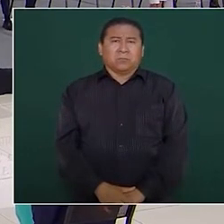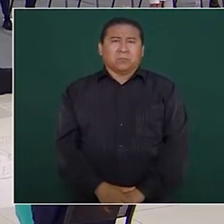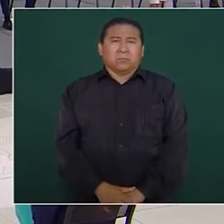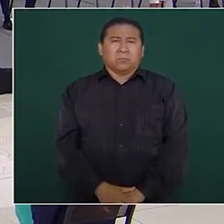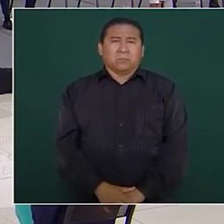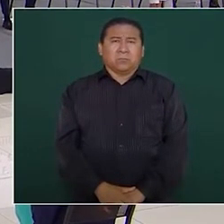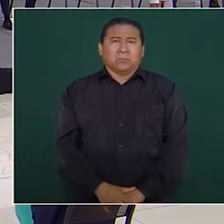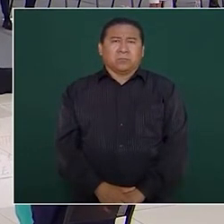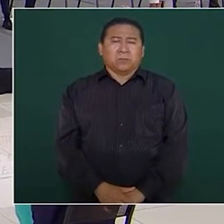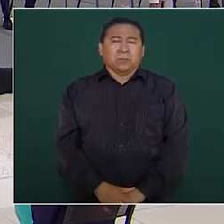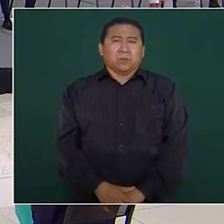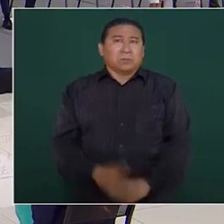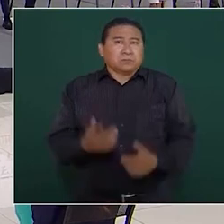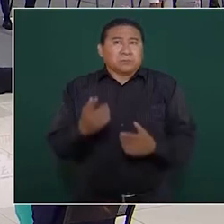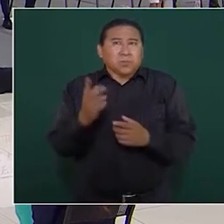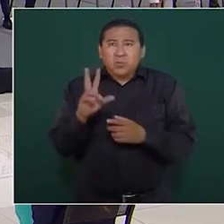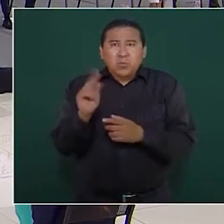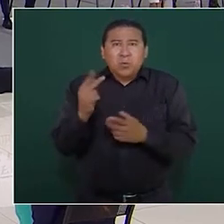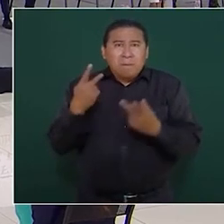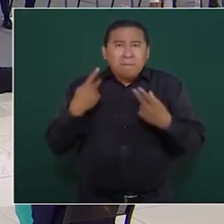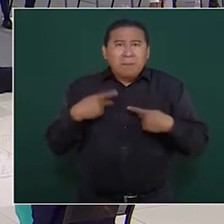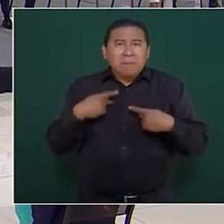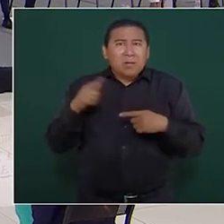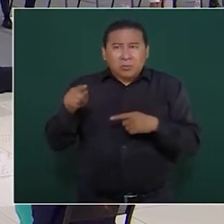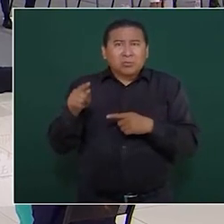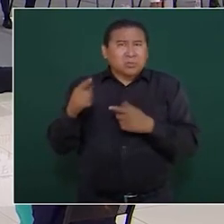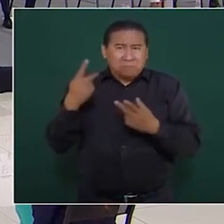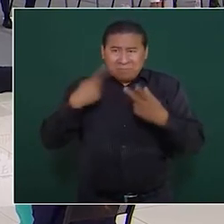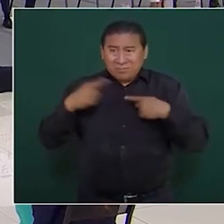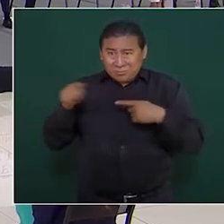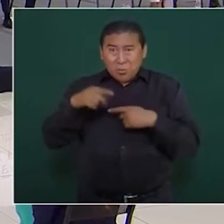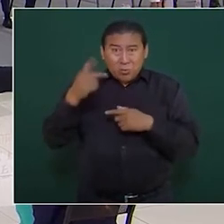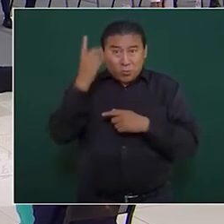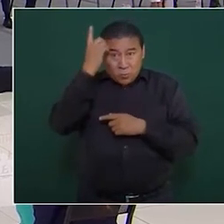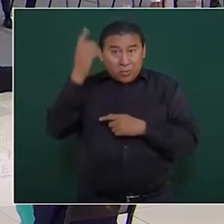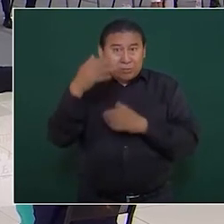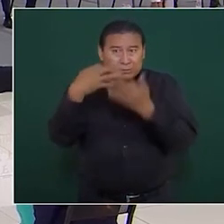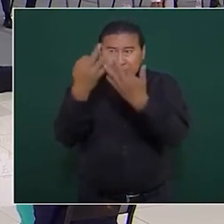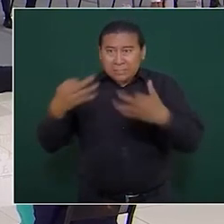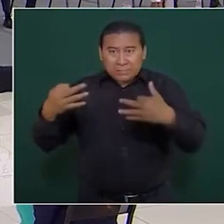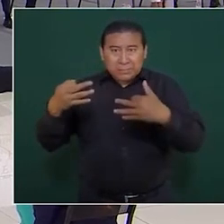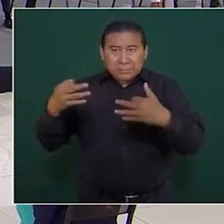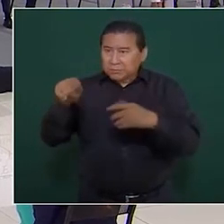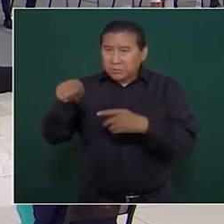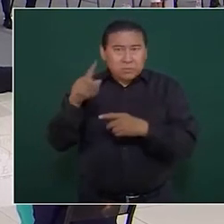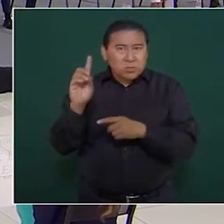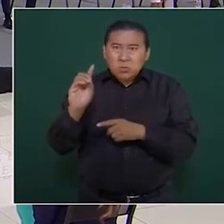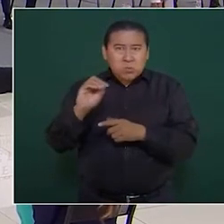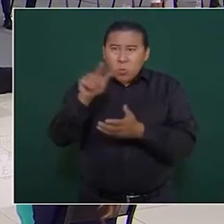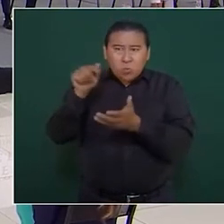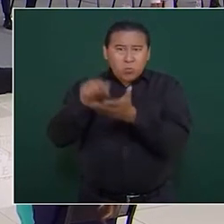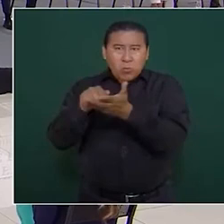no son decía yo los ejidatarios de esta zona